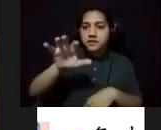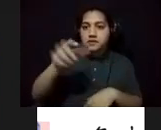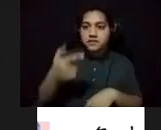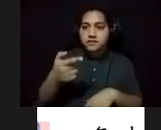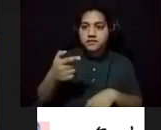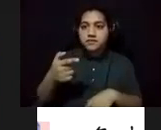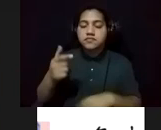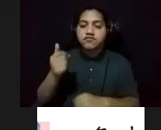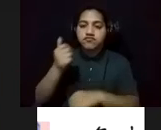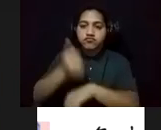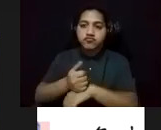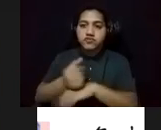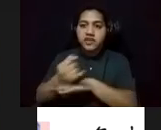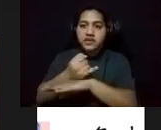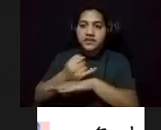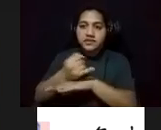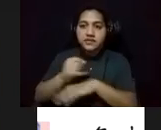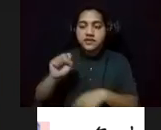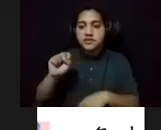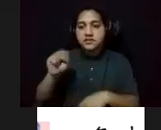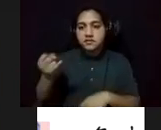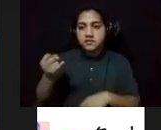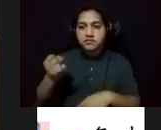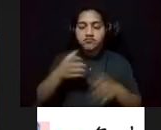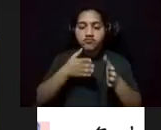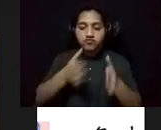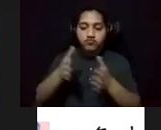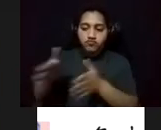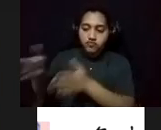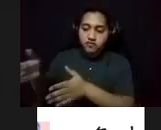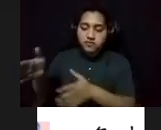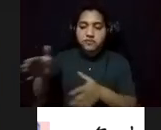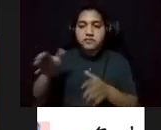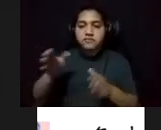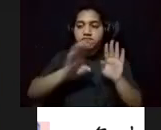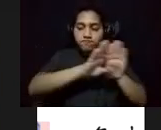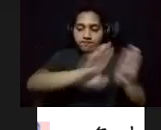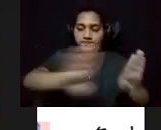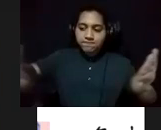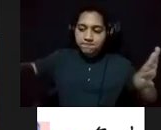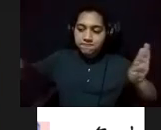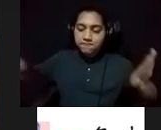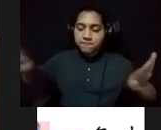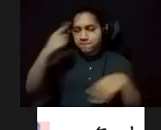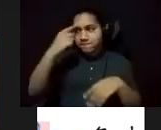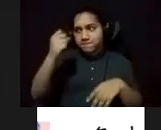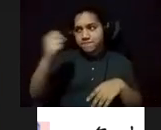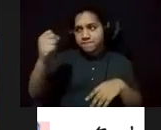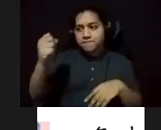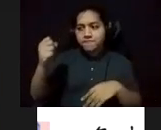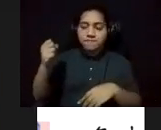del viejo San Juan y en cada una de sus calles, pasadizos y murallas, yace una memoria de muchas